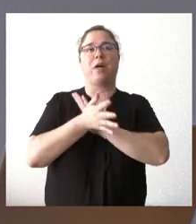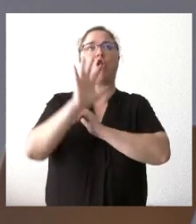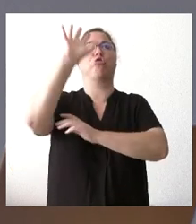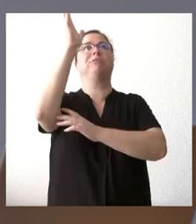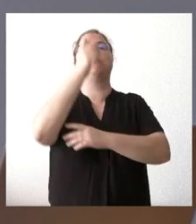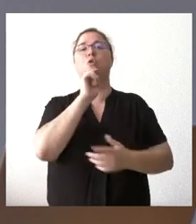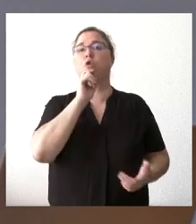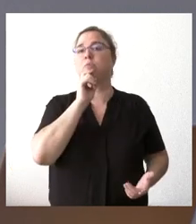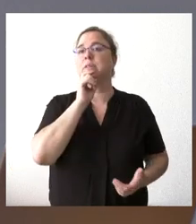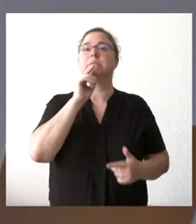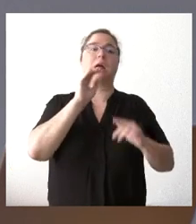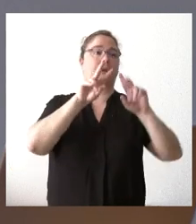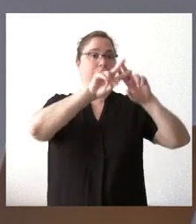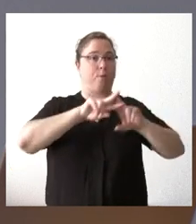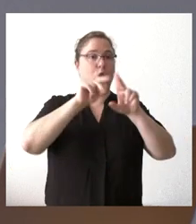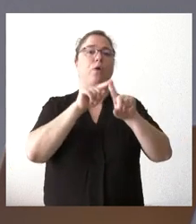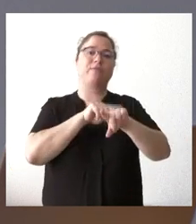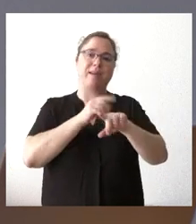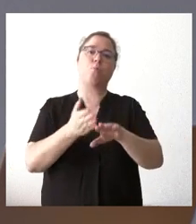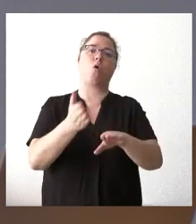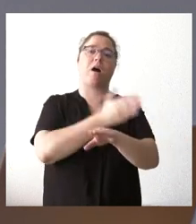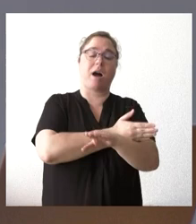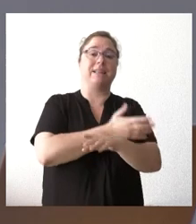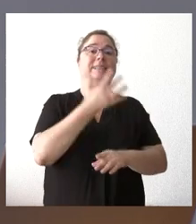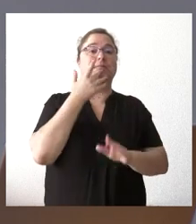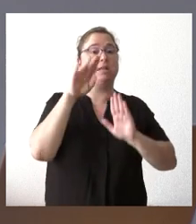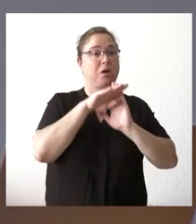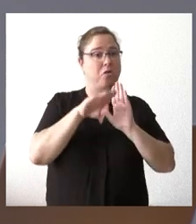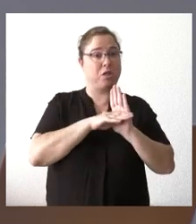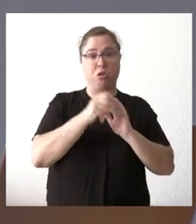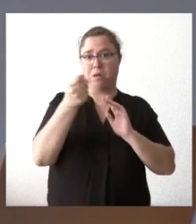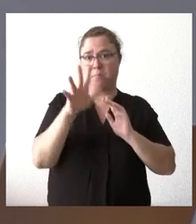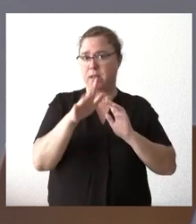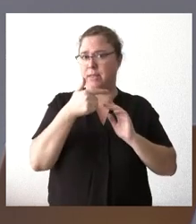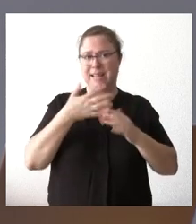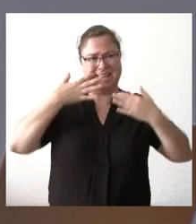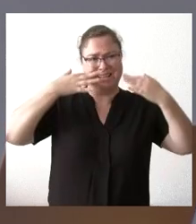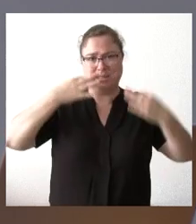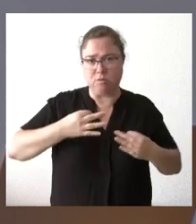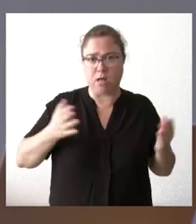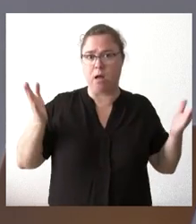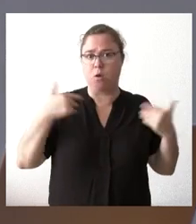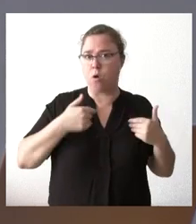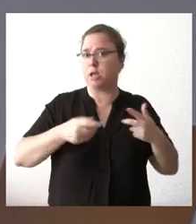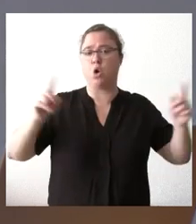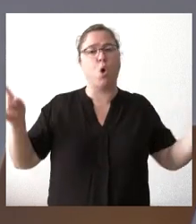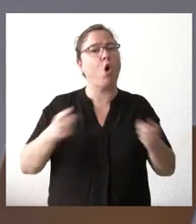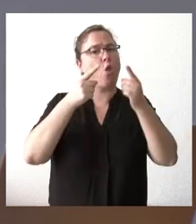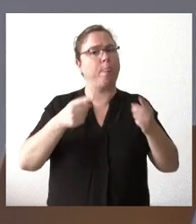esperan. Se hará esa evaluación con tiempo suficiente. Si se dan unas condiciones similares que no permiten garantizar la seguridad de forma